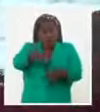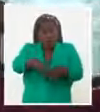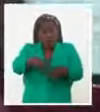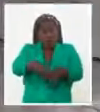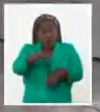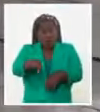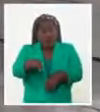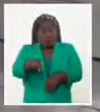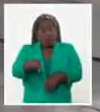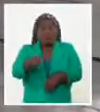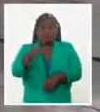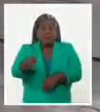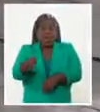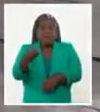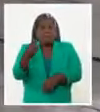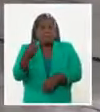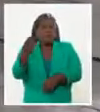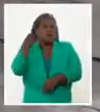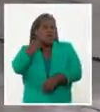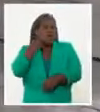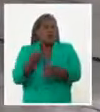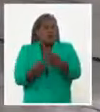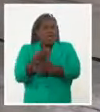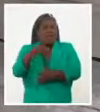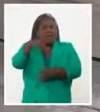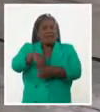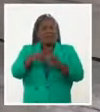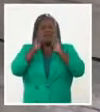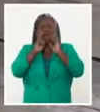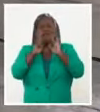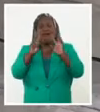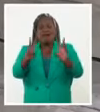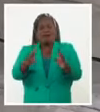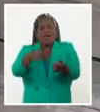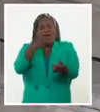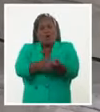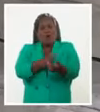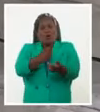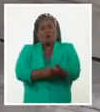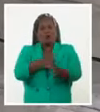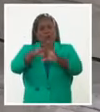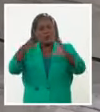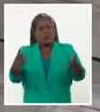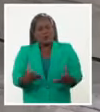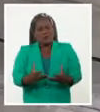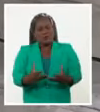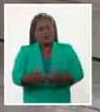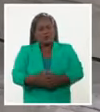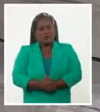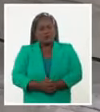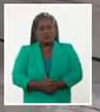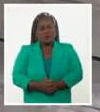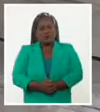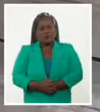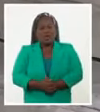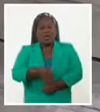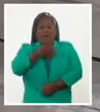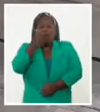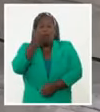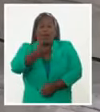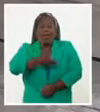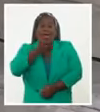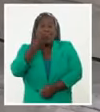medio milenio, sigue siendo parte de la vida y del patrimonio de la humanidad. ¡Cuéntale a la ceiba